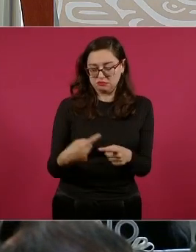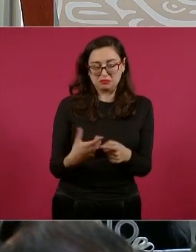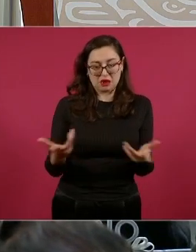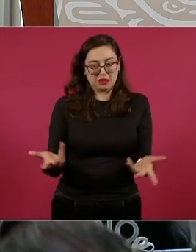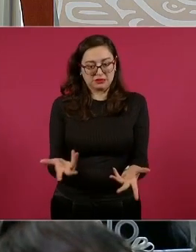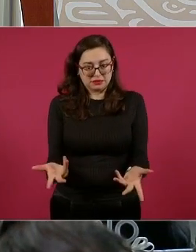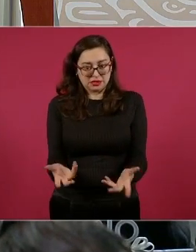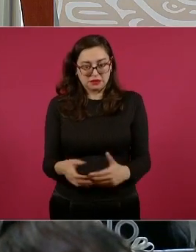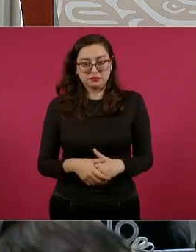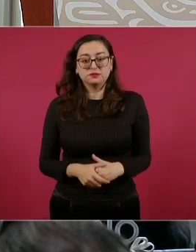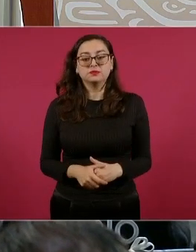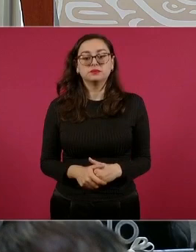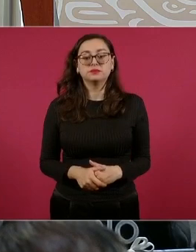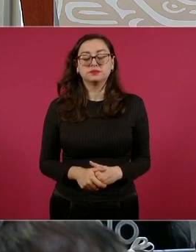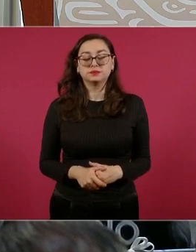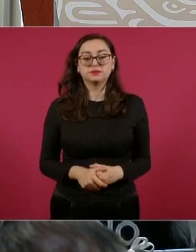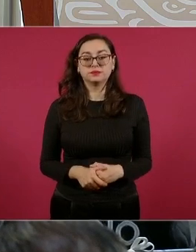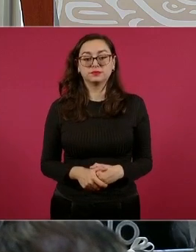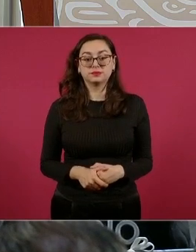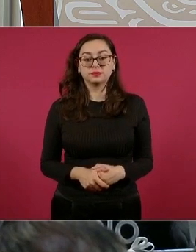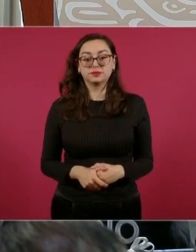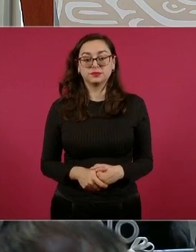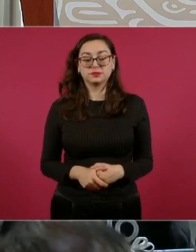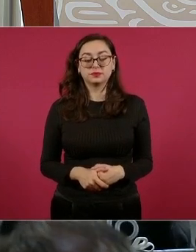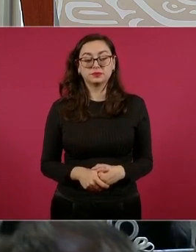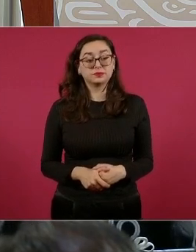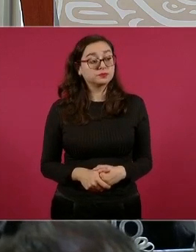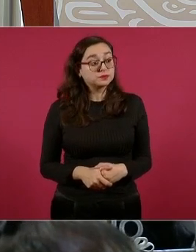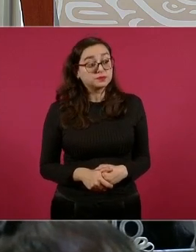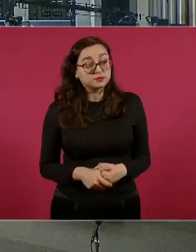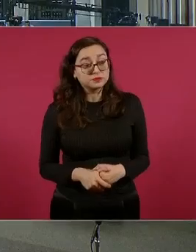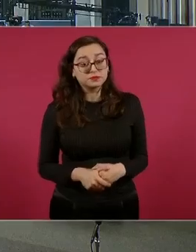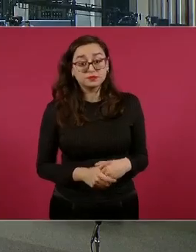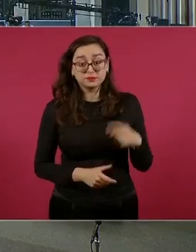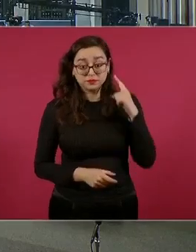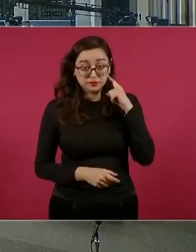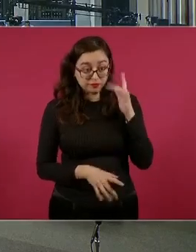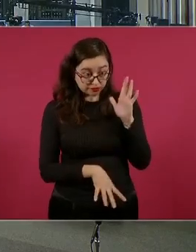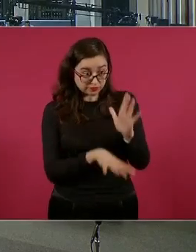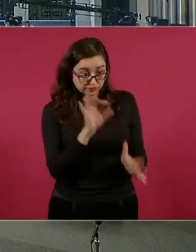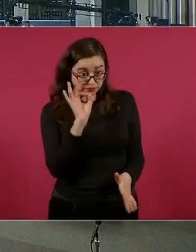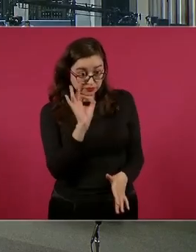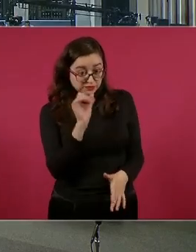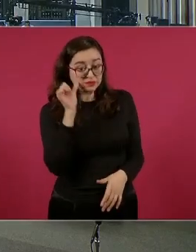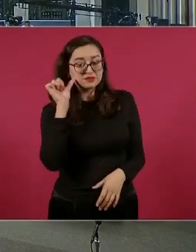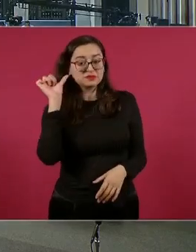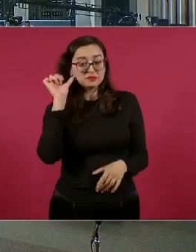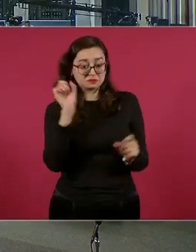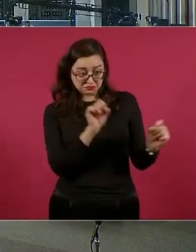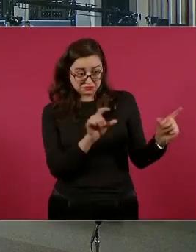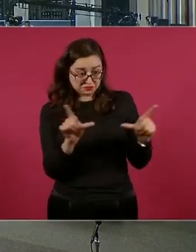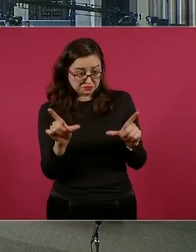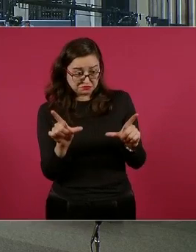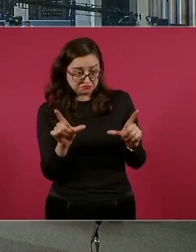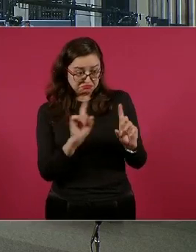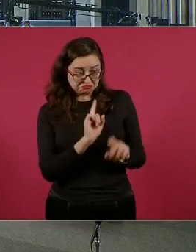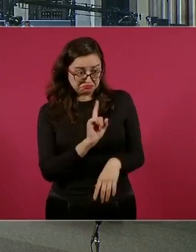ayer, pero si no